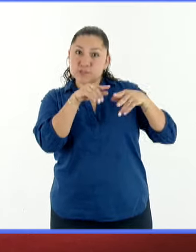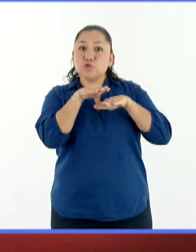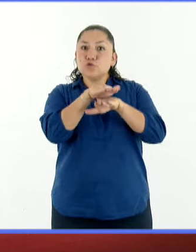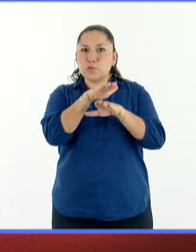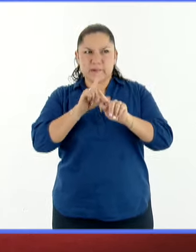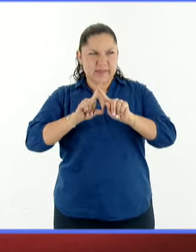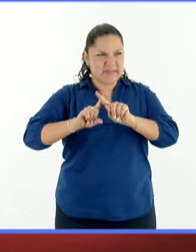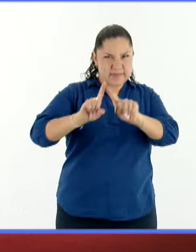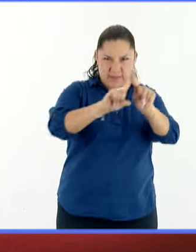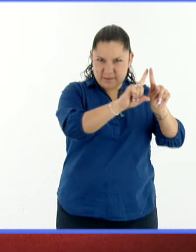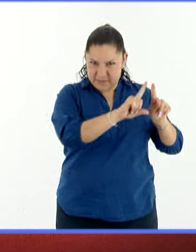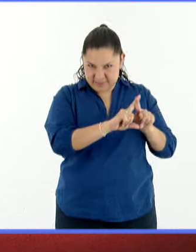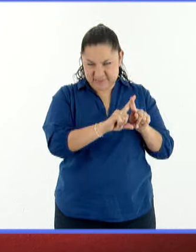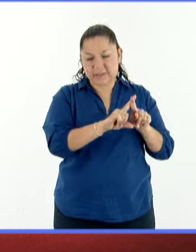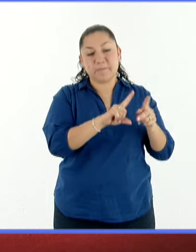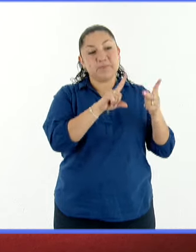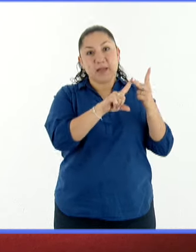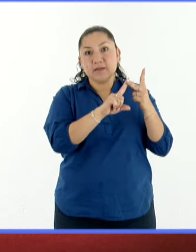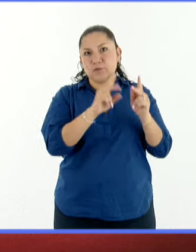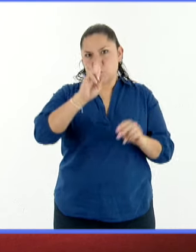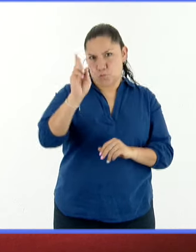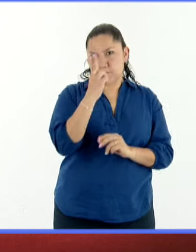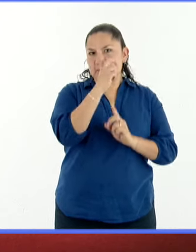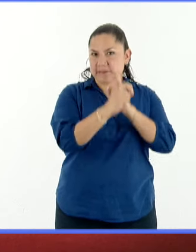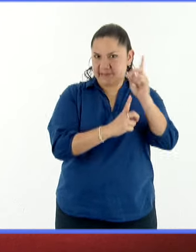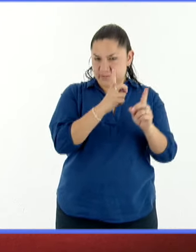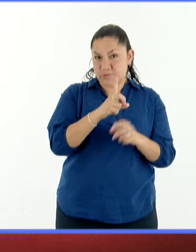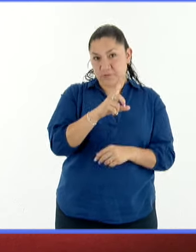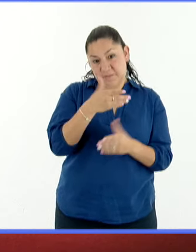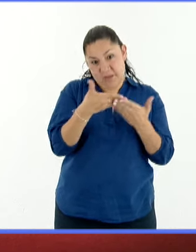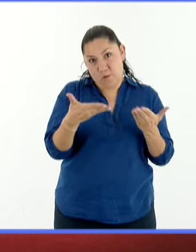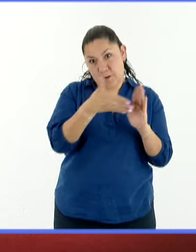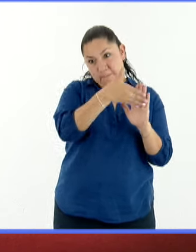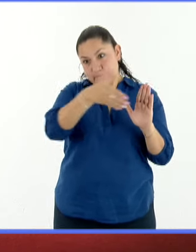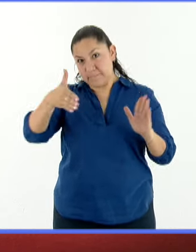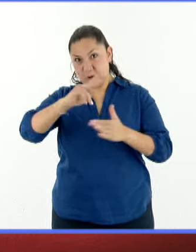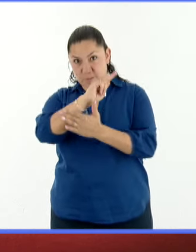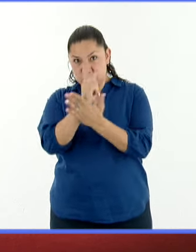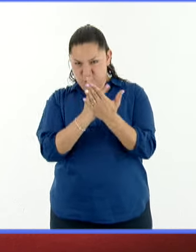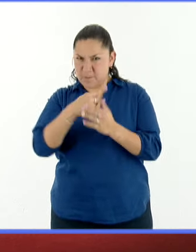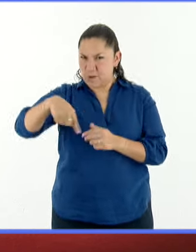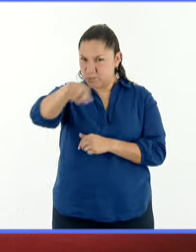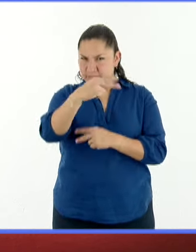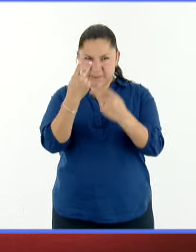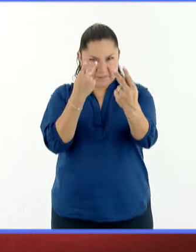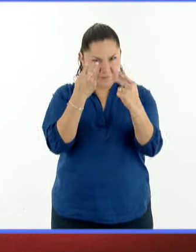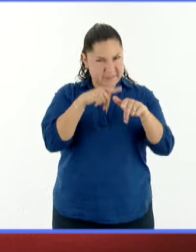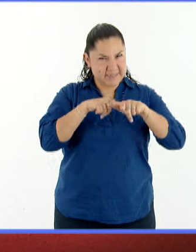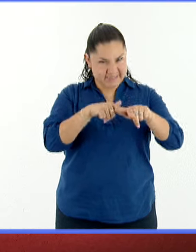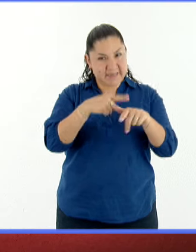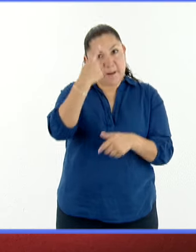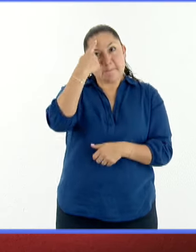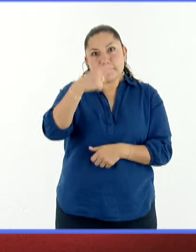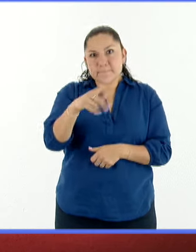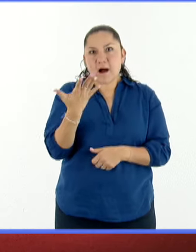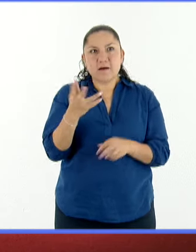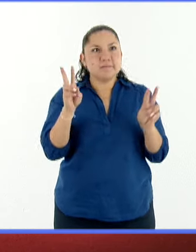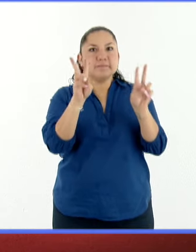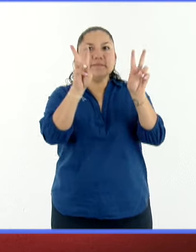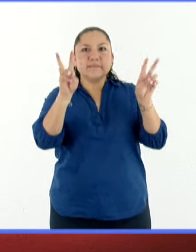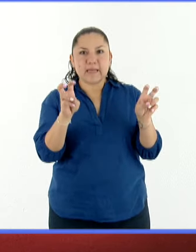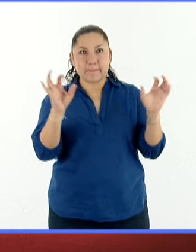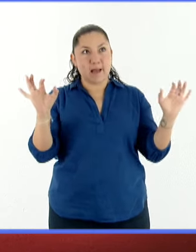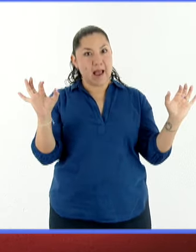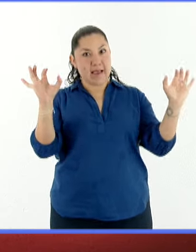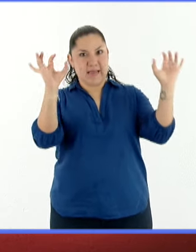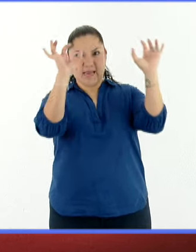y otra dedicada al deporte universitario. Quédense con nosotros durante los próximos minutos porque vamos a comenzar precisamente hablando sobre el eclipse total